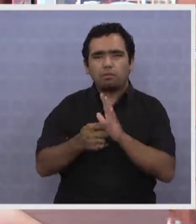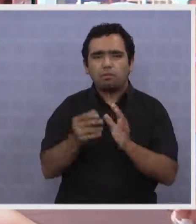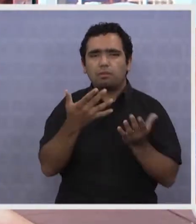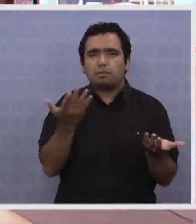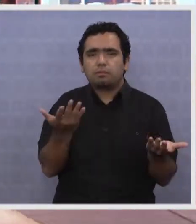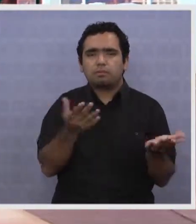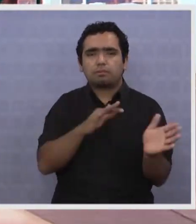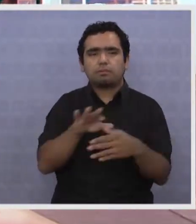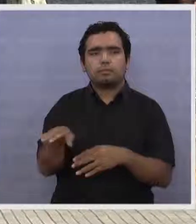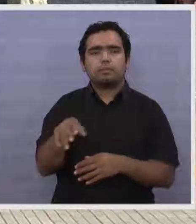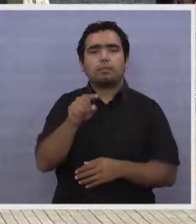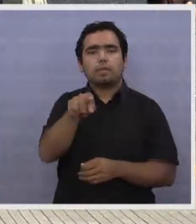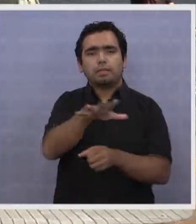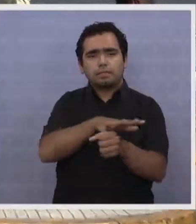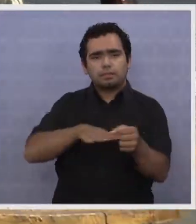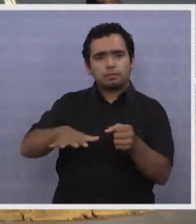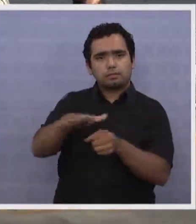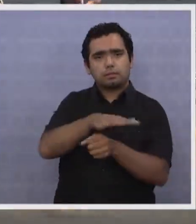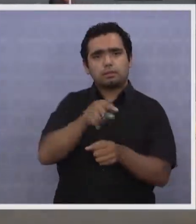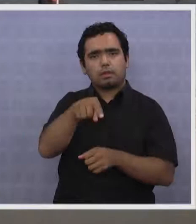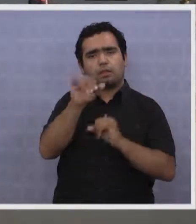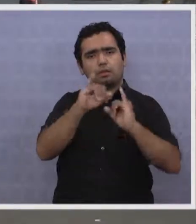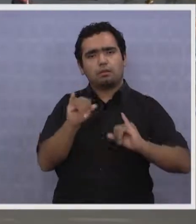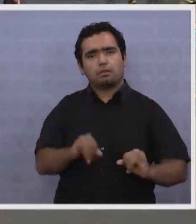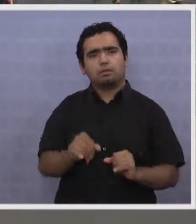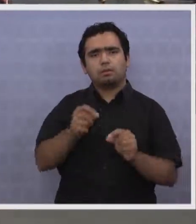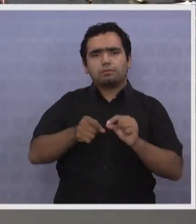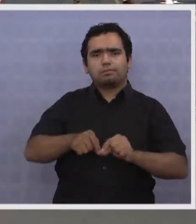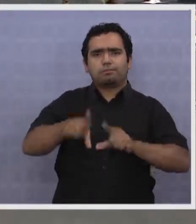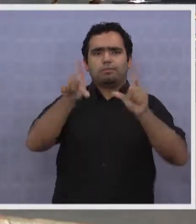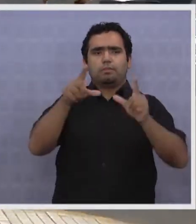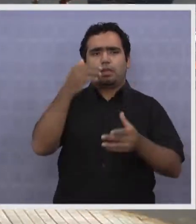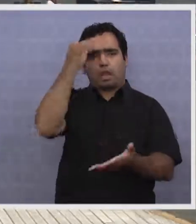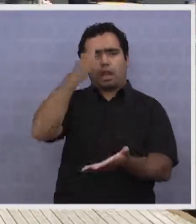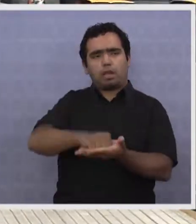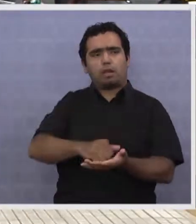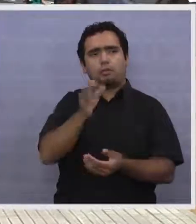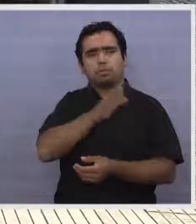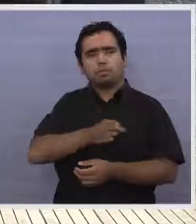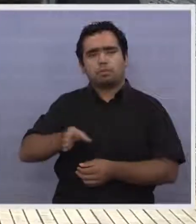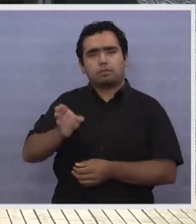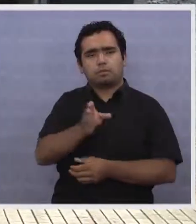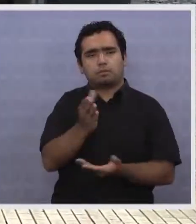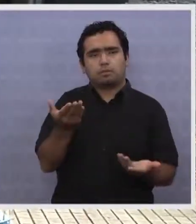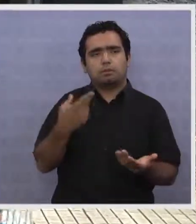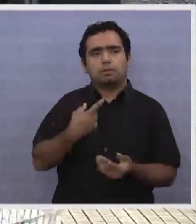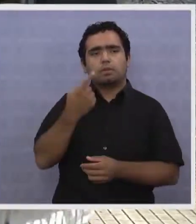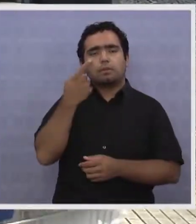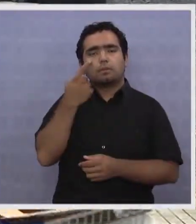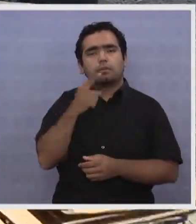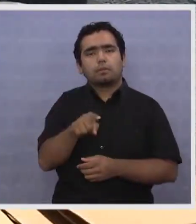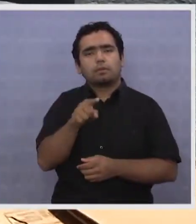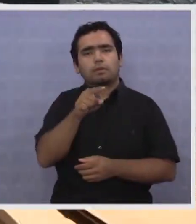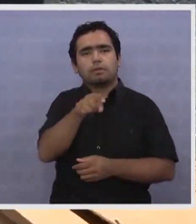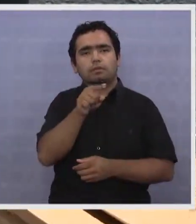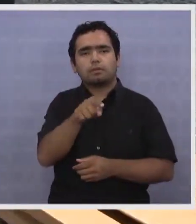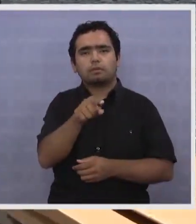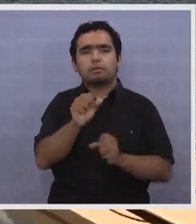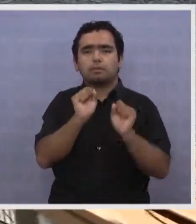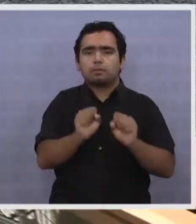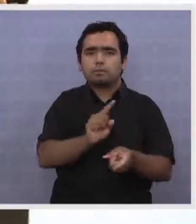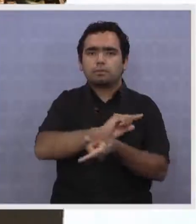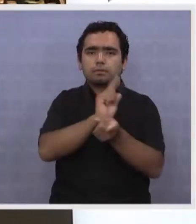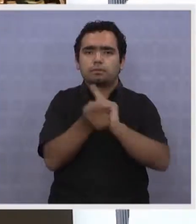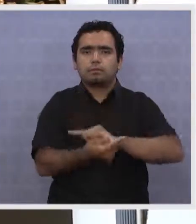todo un dilema ese cambio. Las situaciones de este tipo han aumentado el número de reclamos de parte de los consumidores. Sin embargo,